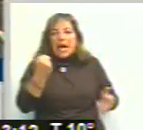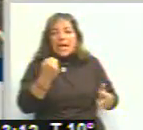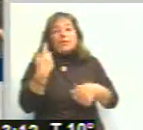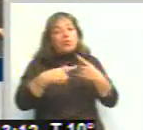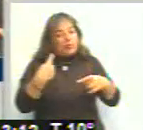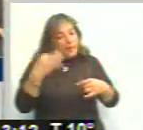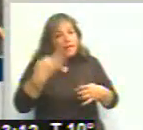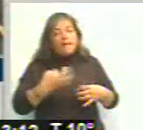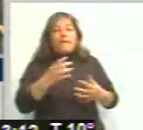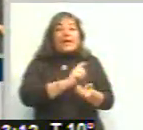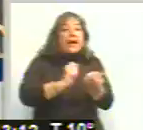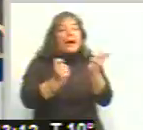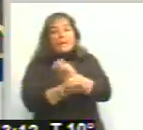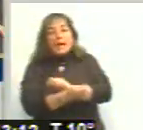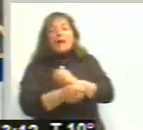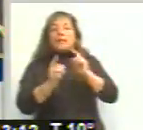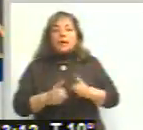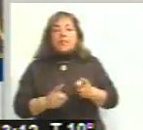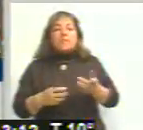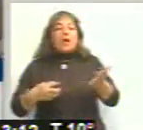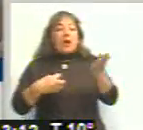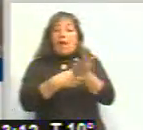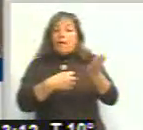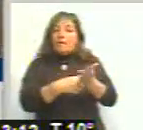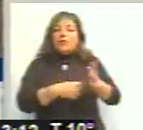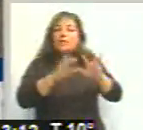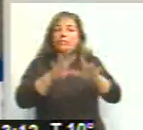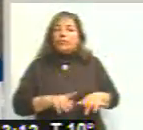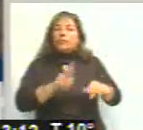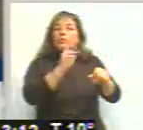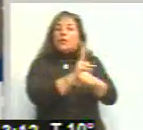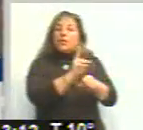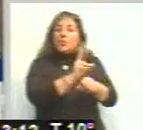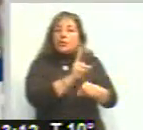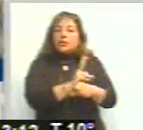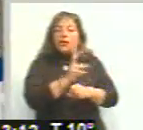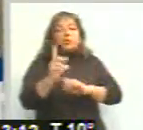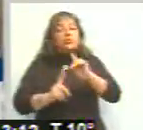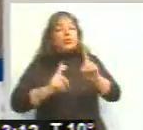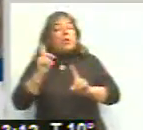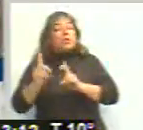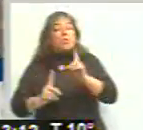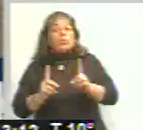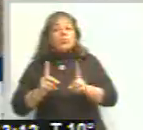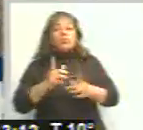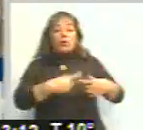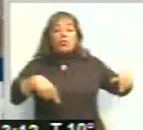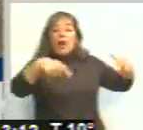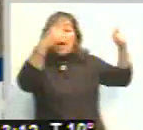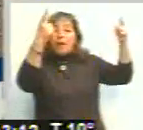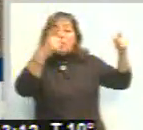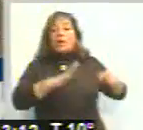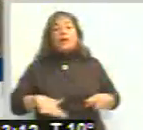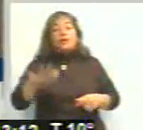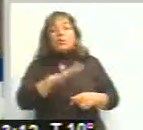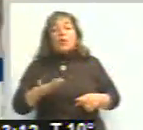traza, recursos de amparo que se presentaron en su momento por protección de algunos árboles en el sector. Todo